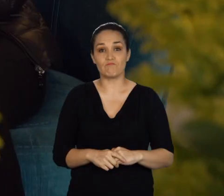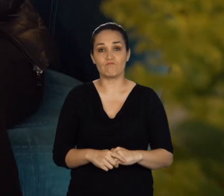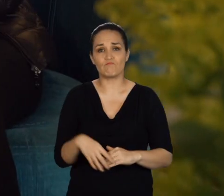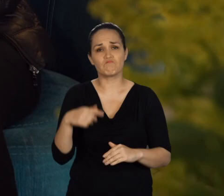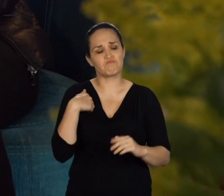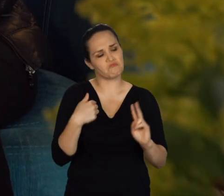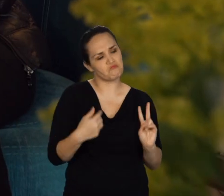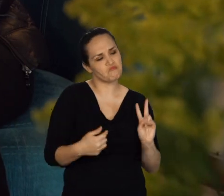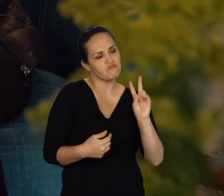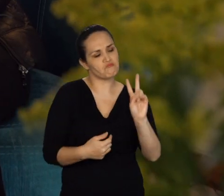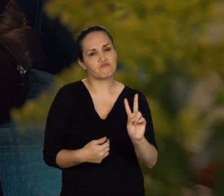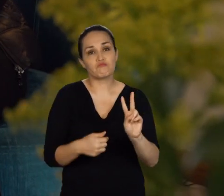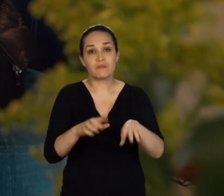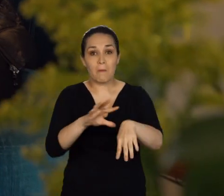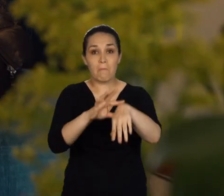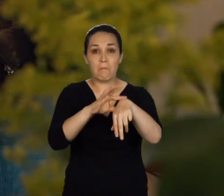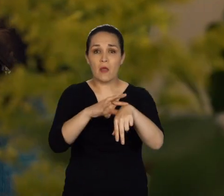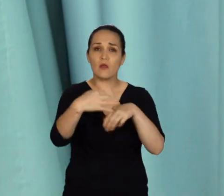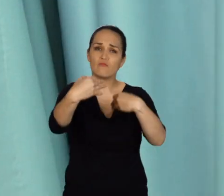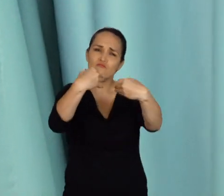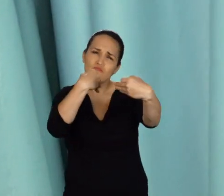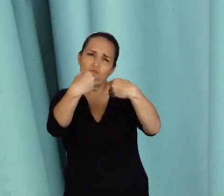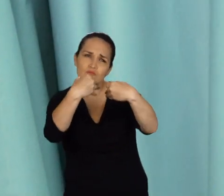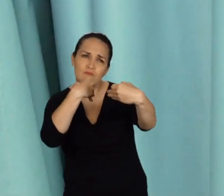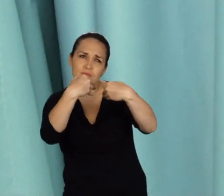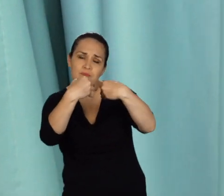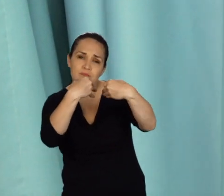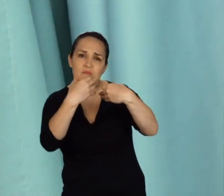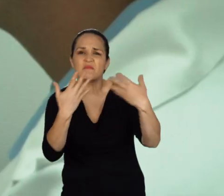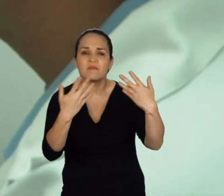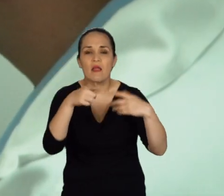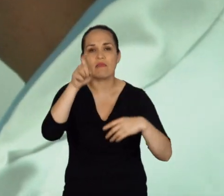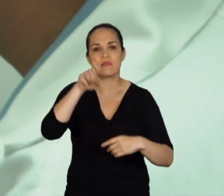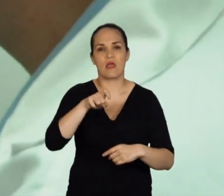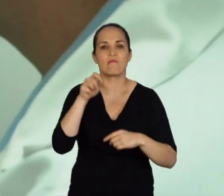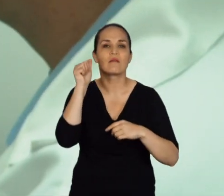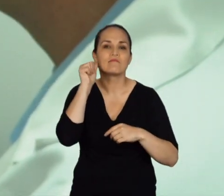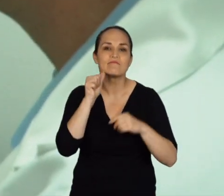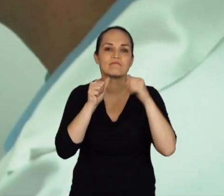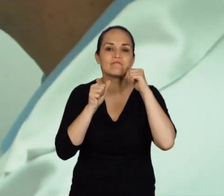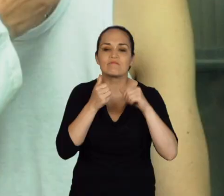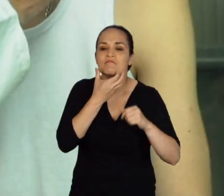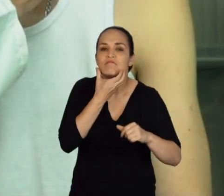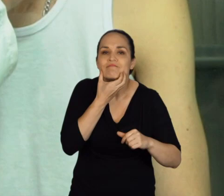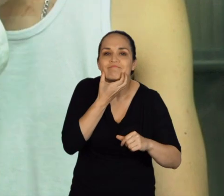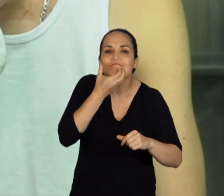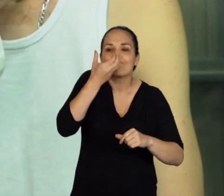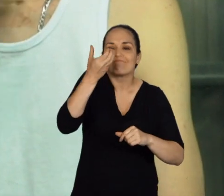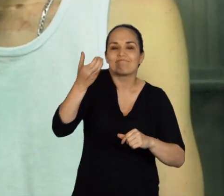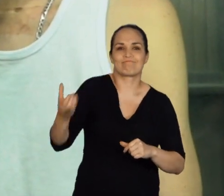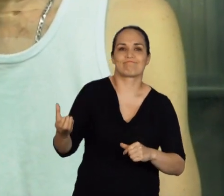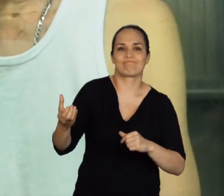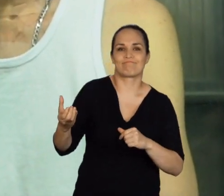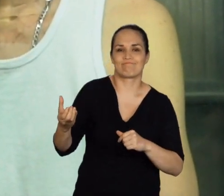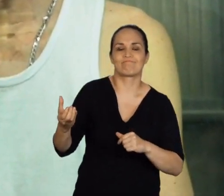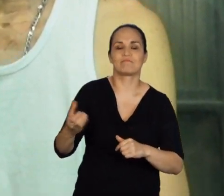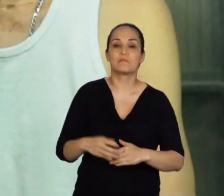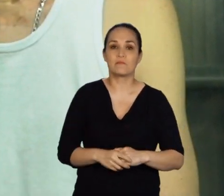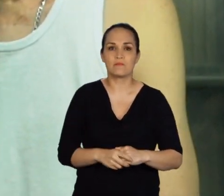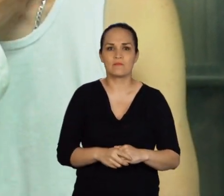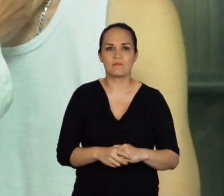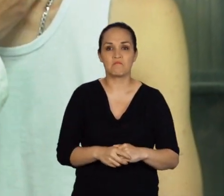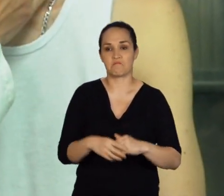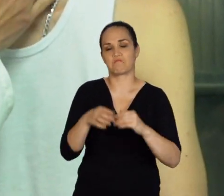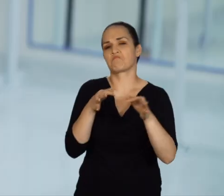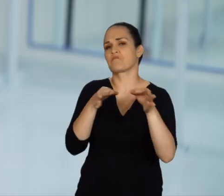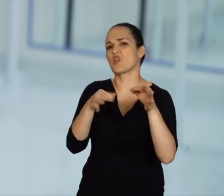Nos explicaron de que el paso a seguir en mi caso era una mandibuloctomía, es la extracción de la mandíbula.